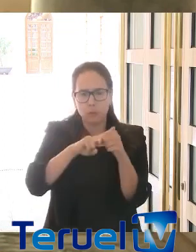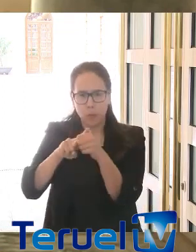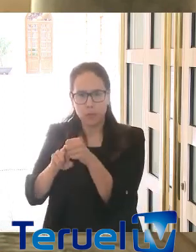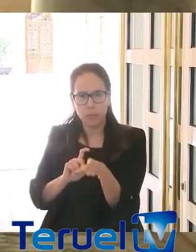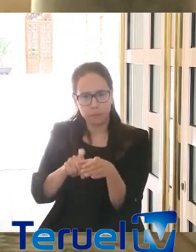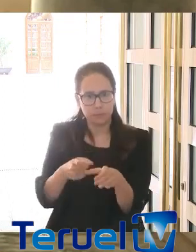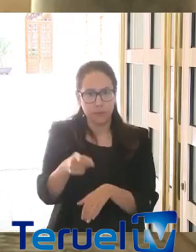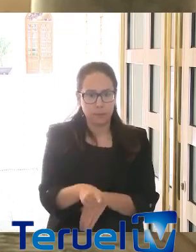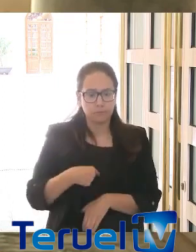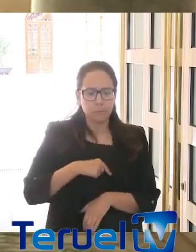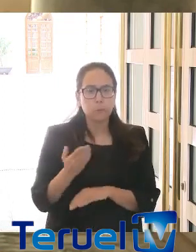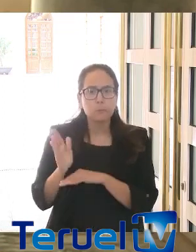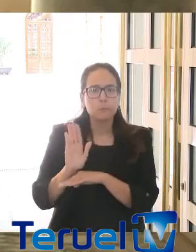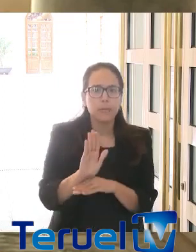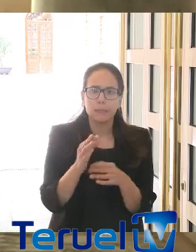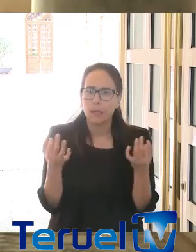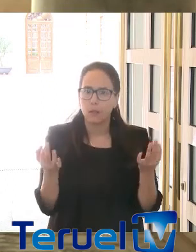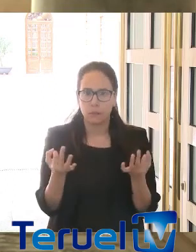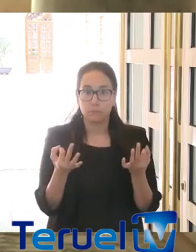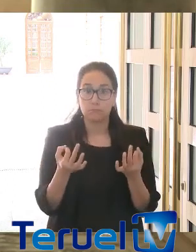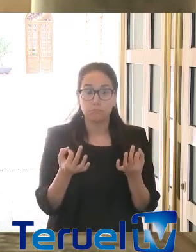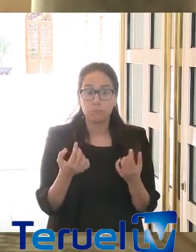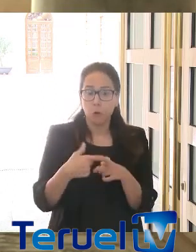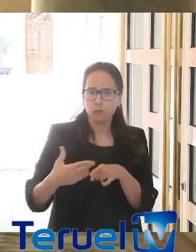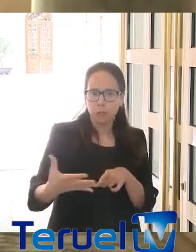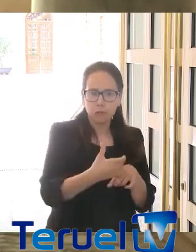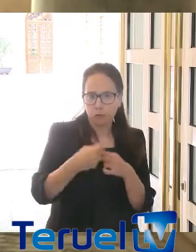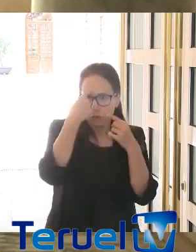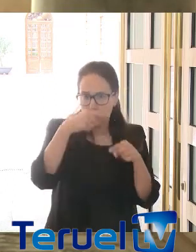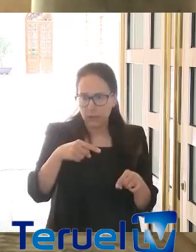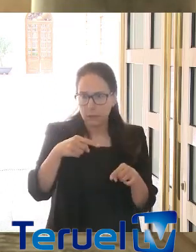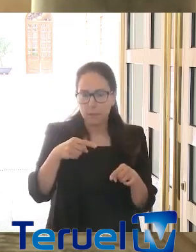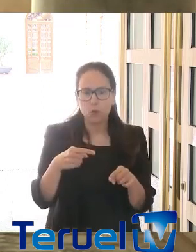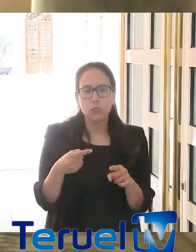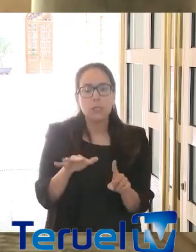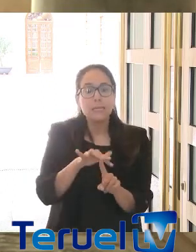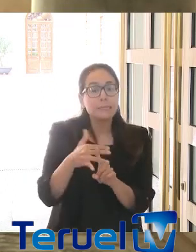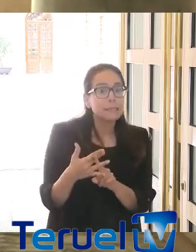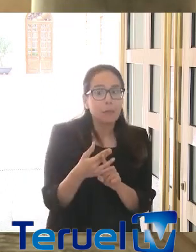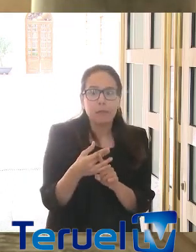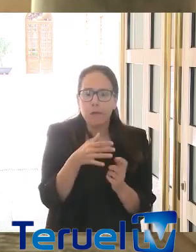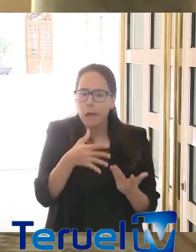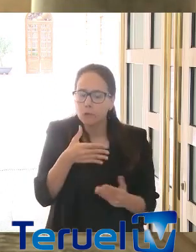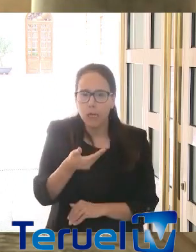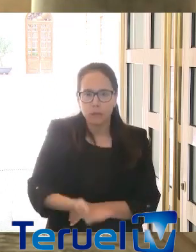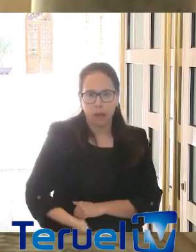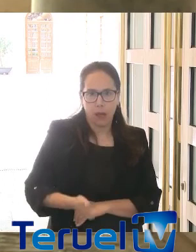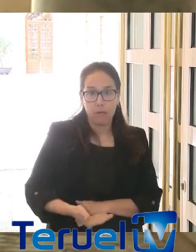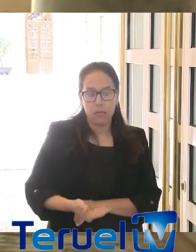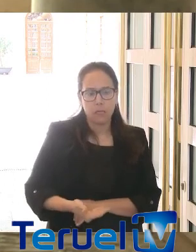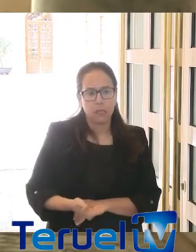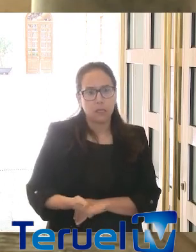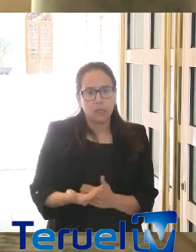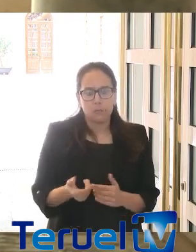En ella hemos planteado lo que todos sabemos, es decir, nos hallamos ante una situación realmente grave que afecta